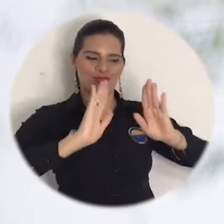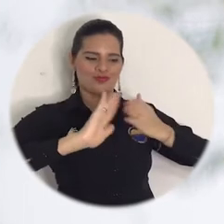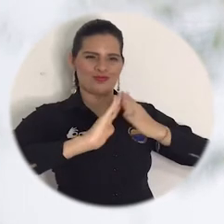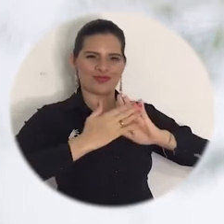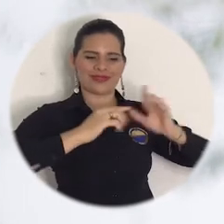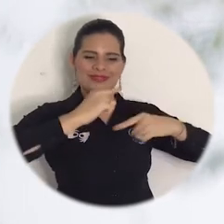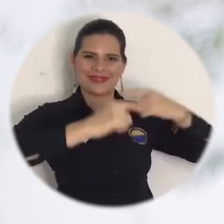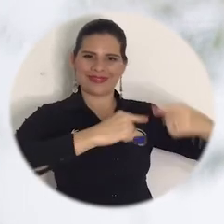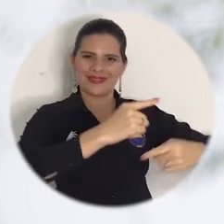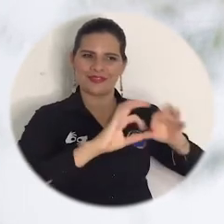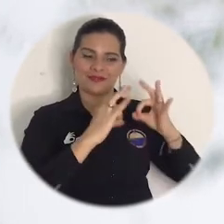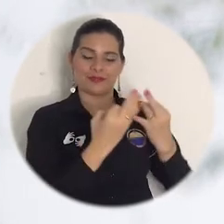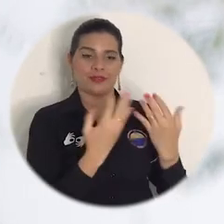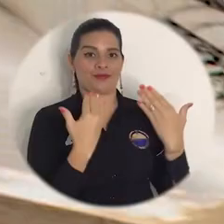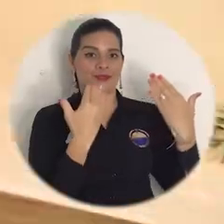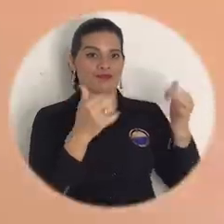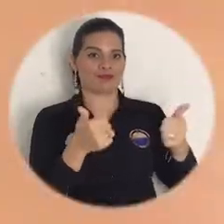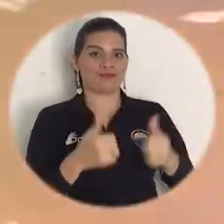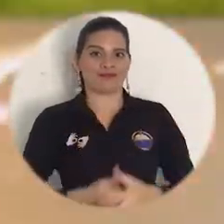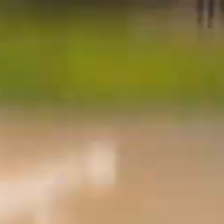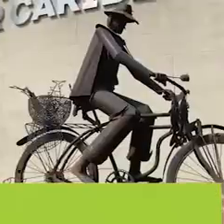conocimiento ancestral.